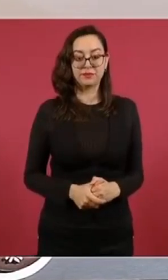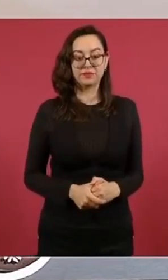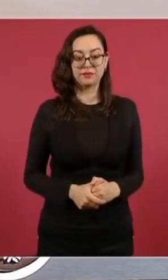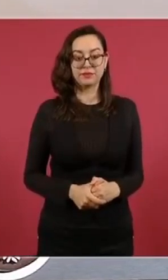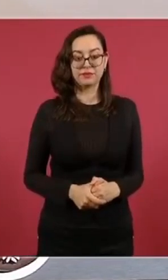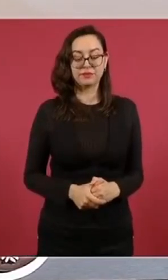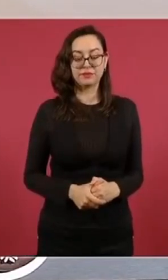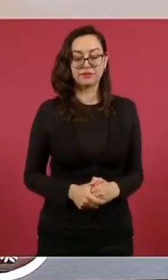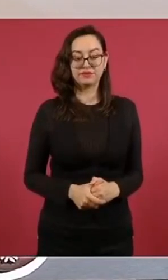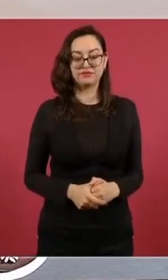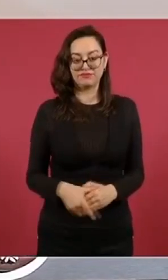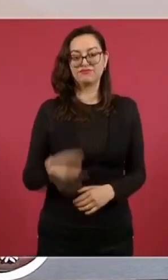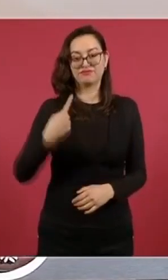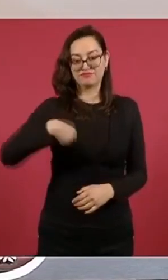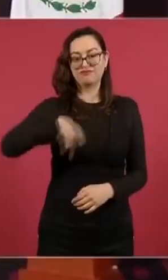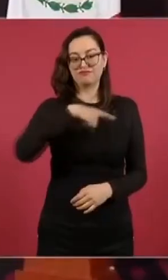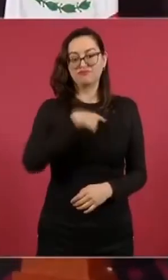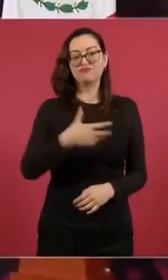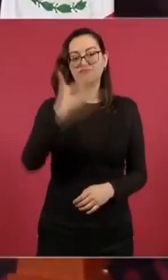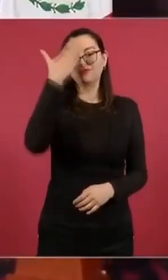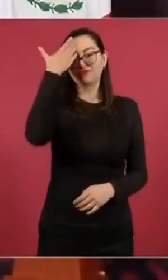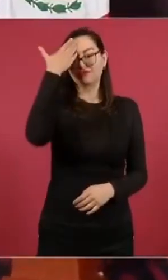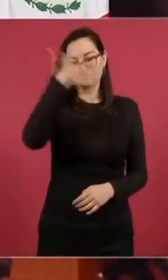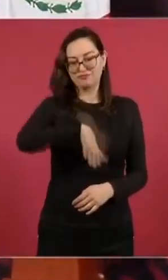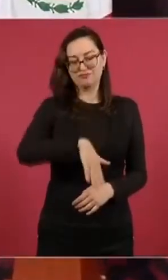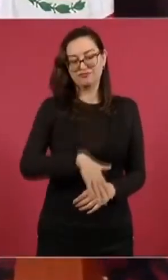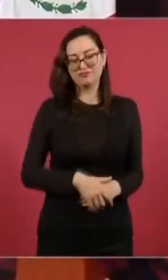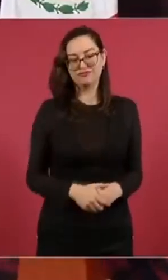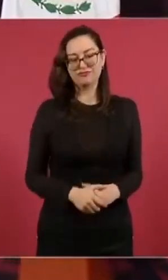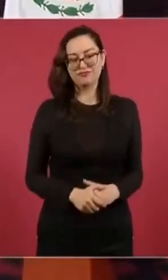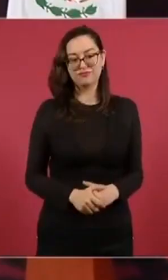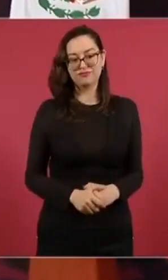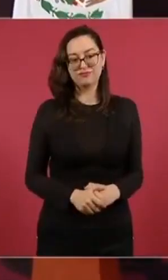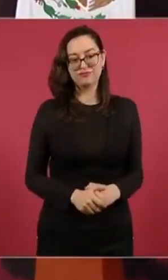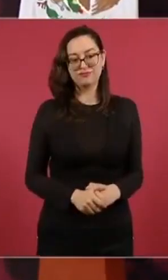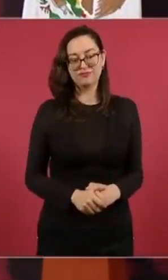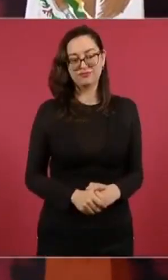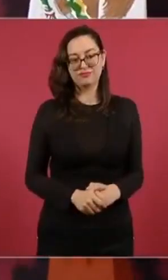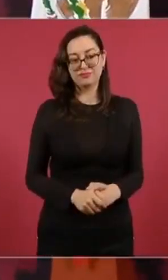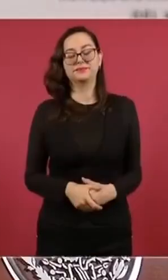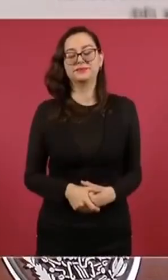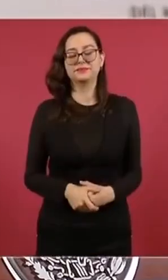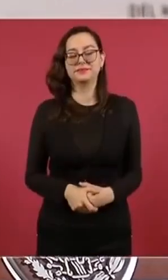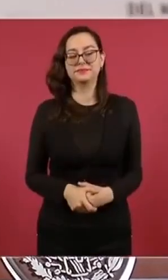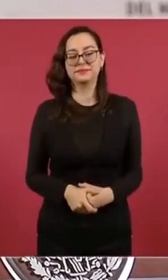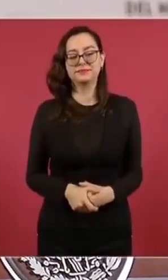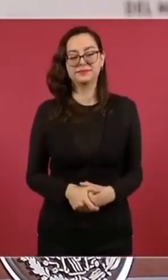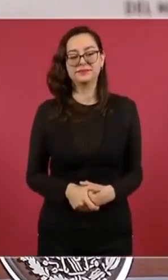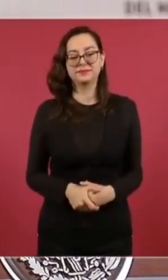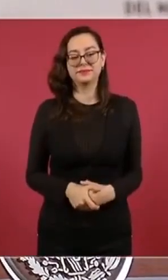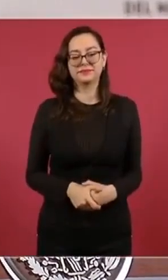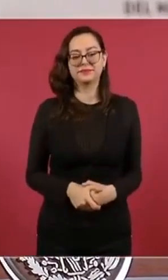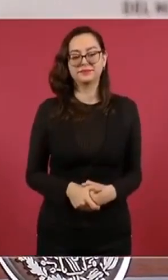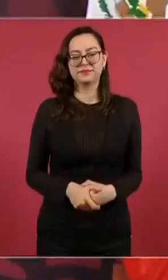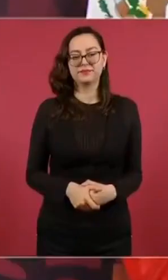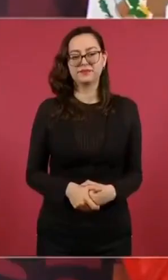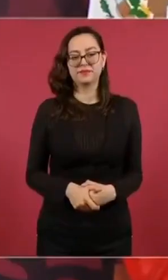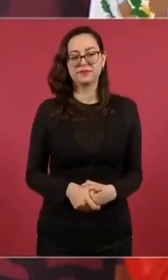Los que somos de campo sabemos de lo que es un tirador, a ver que este es muy moderno. Y miren,